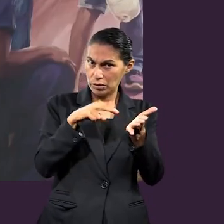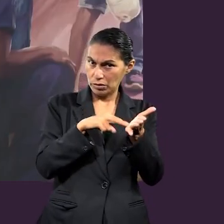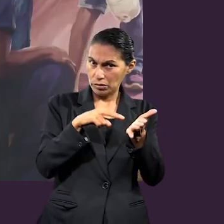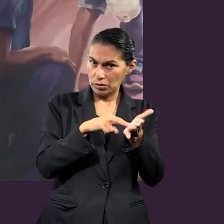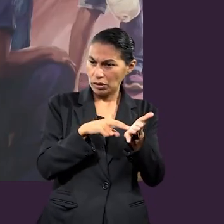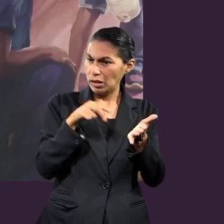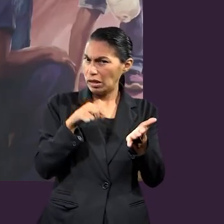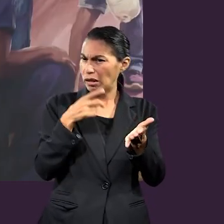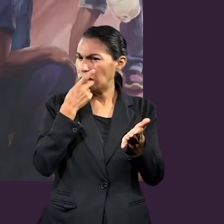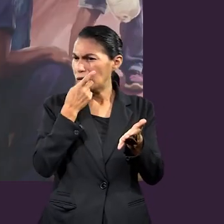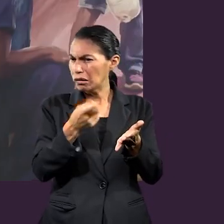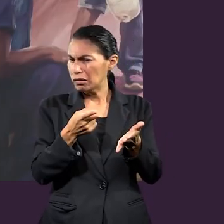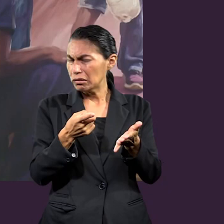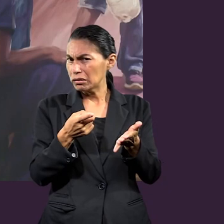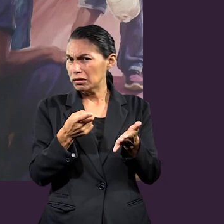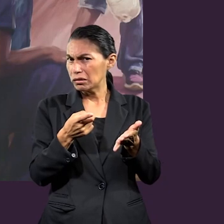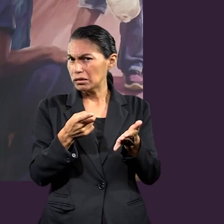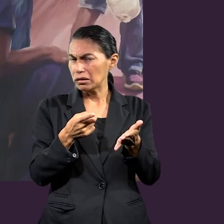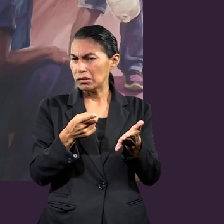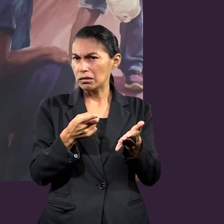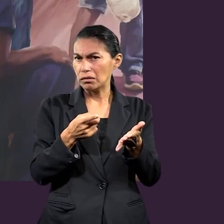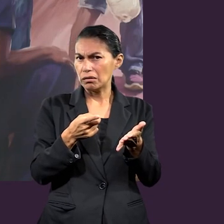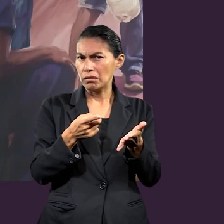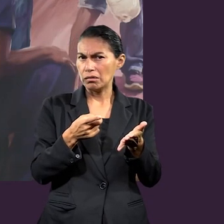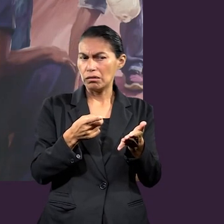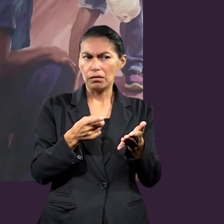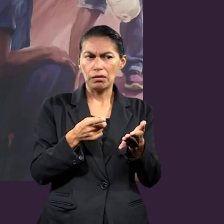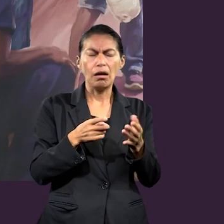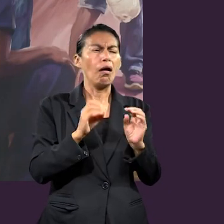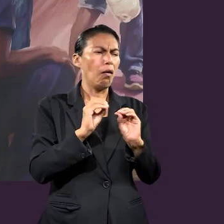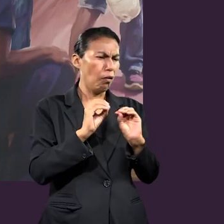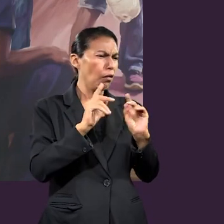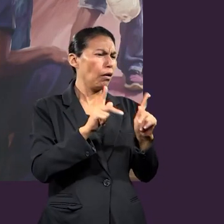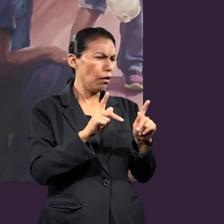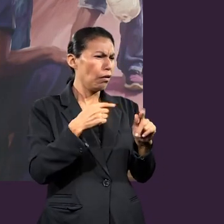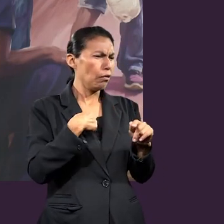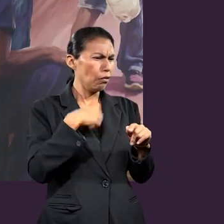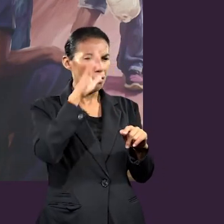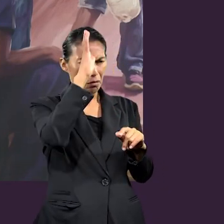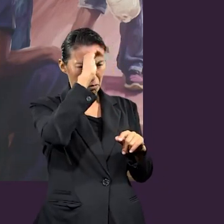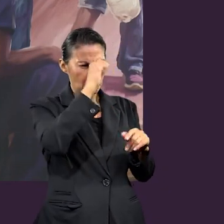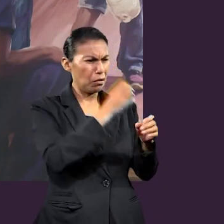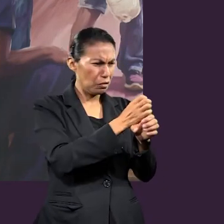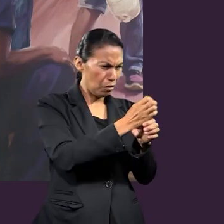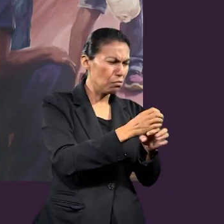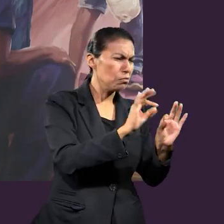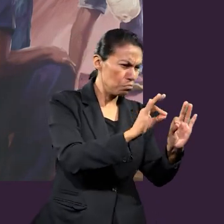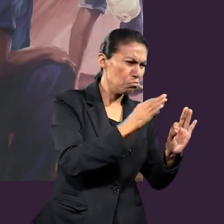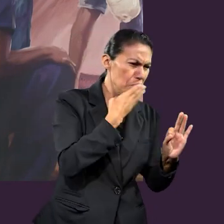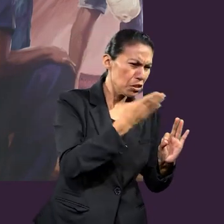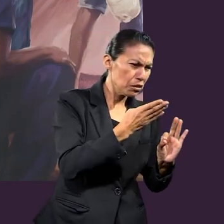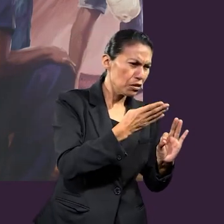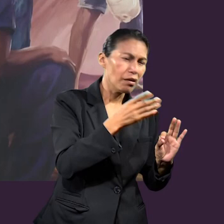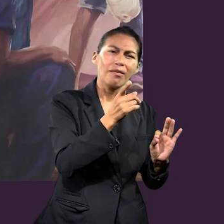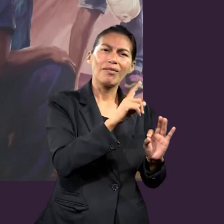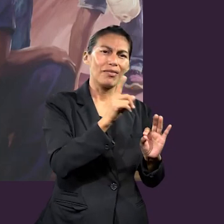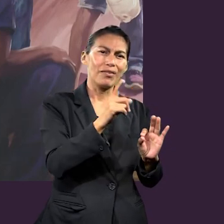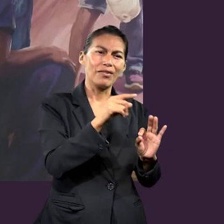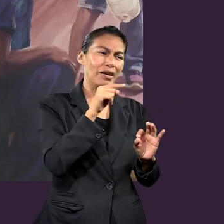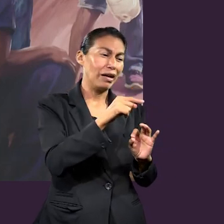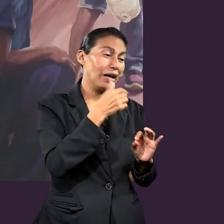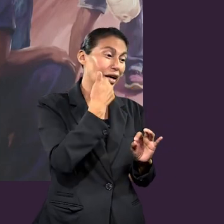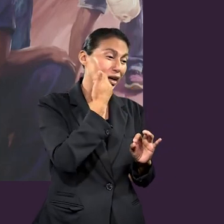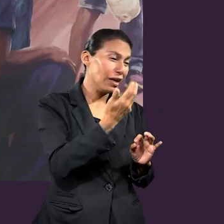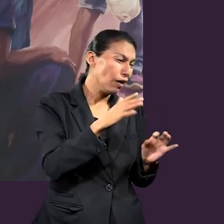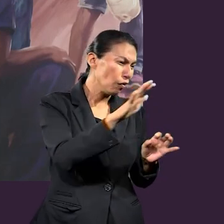al mencionar este versículo, él no quería tampoco como, no fue, ok, estoy de acuerdo con que hayan esclavos. Por